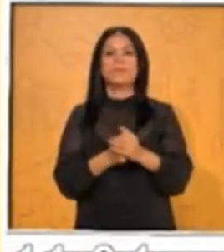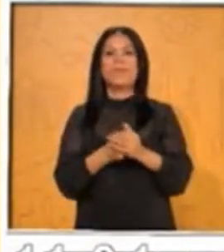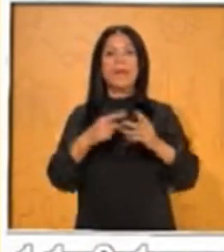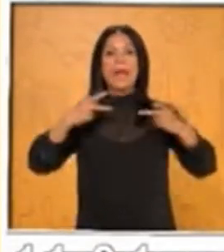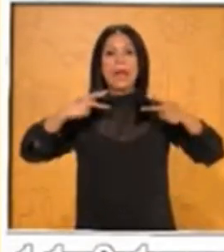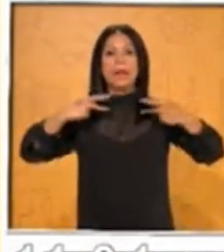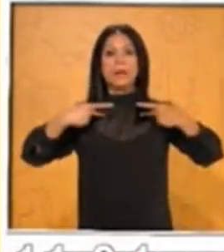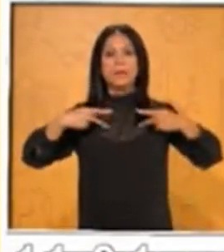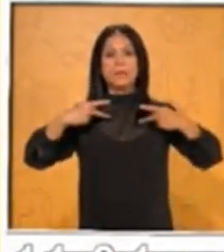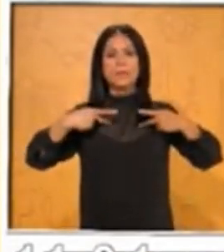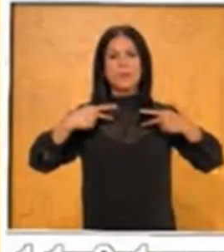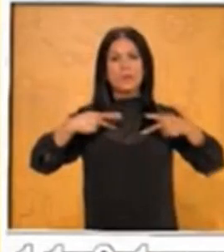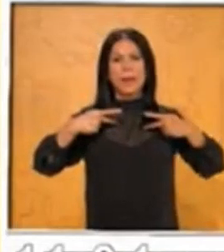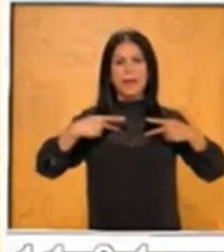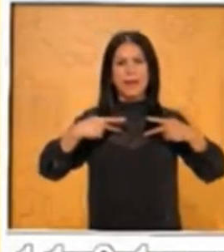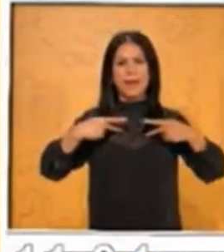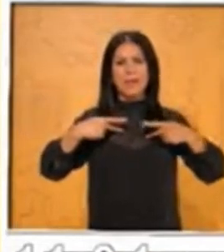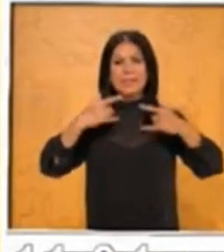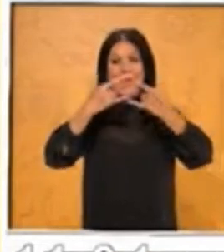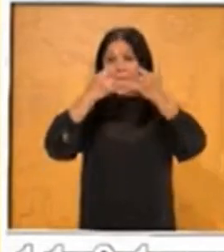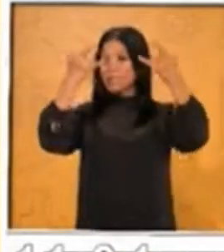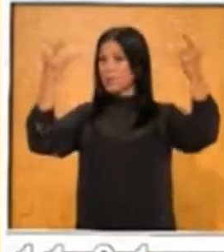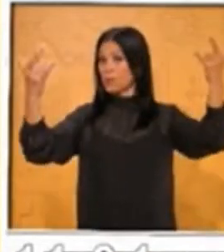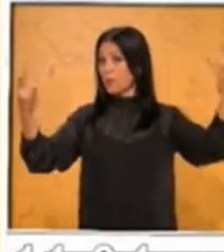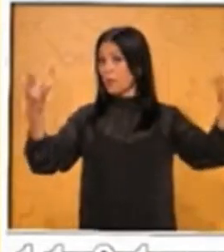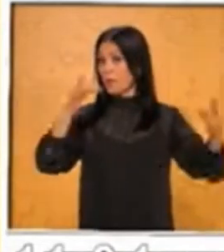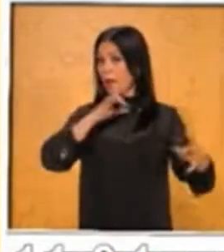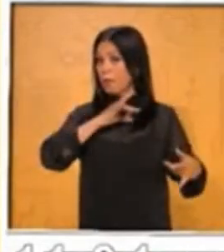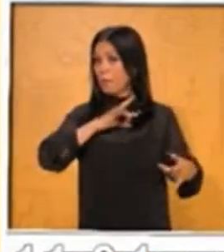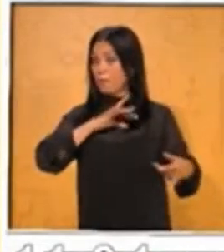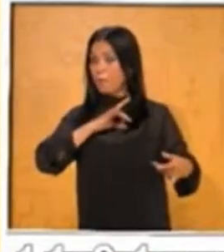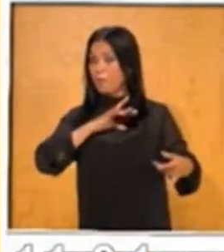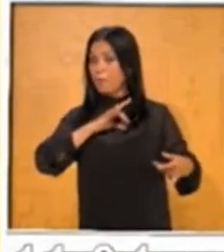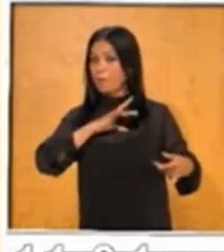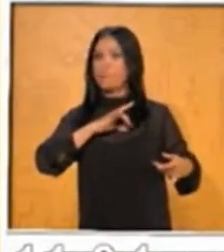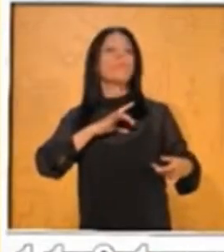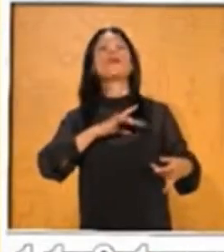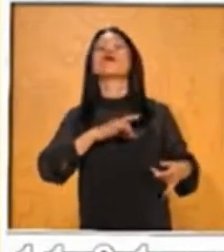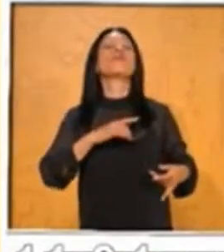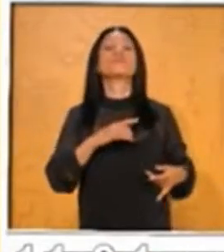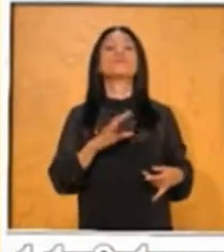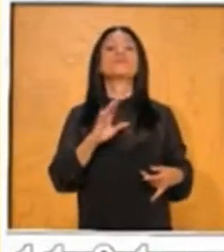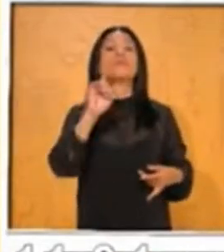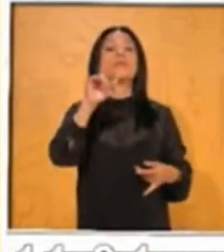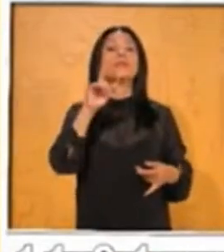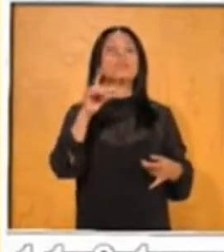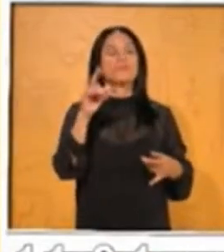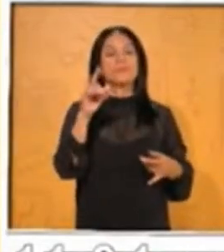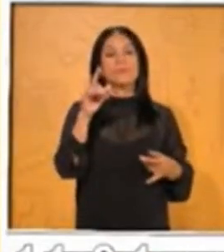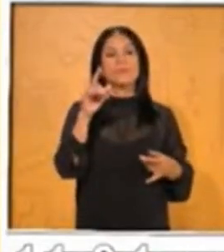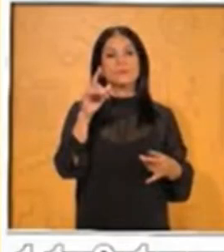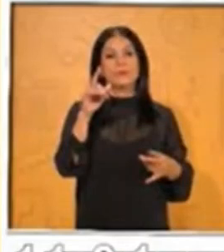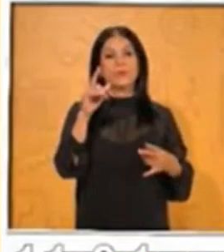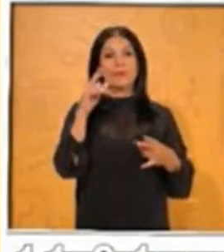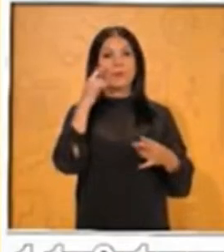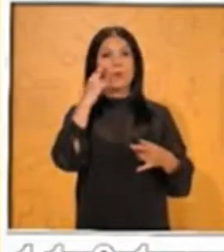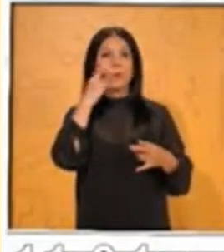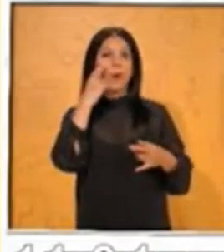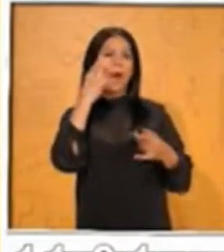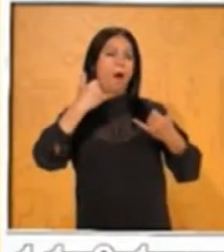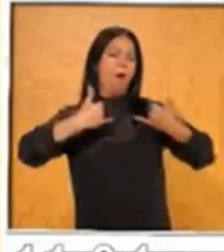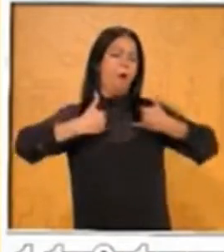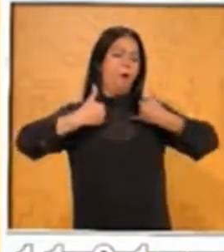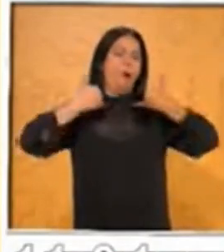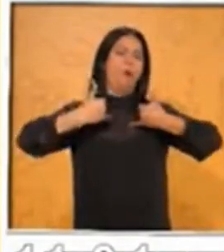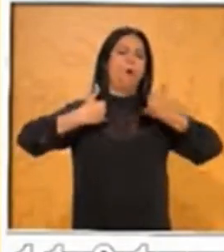son precisamente la llorona que en un principio no se llamaba así, era una joven indígena, ¿ok? Tenemos a un caballero español